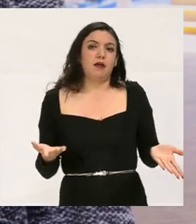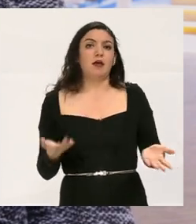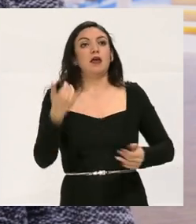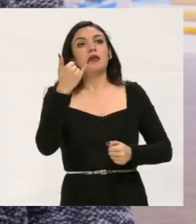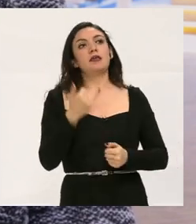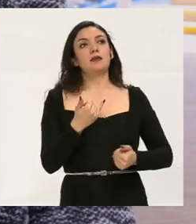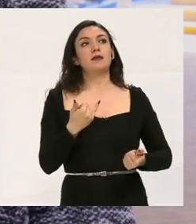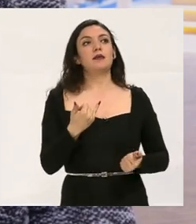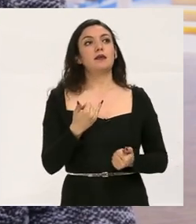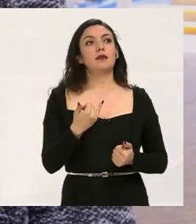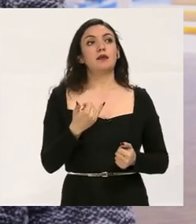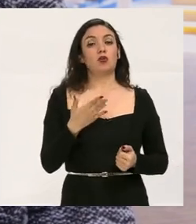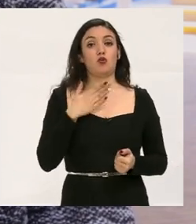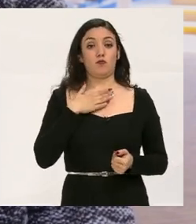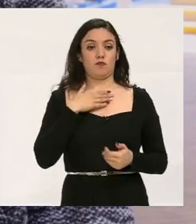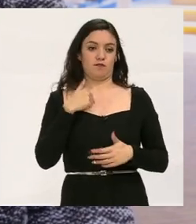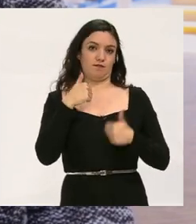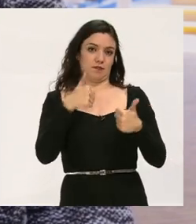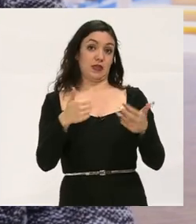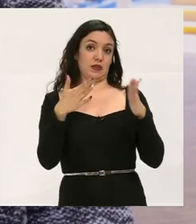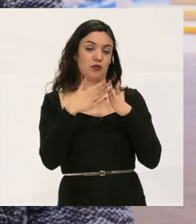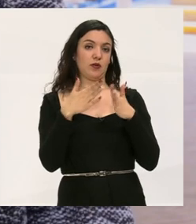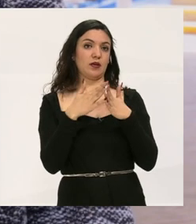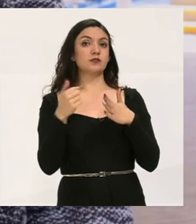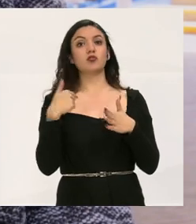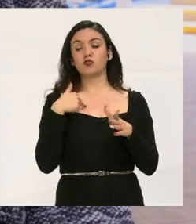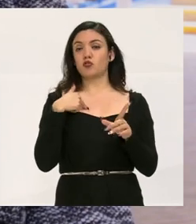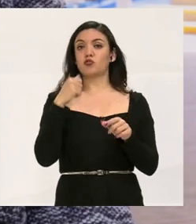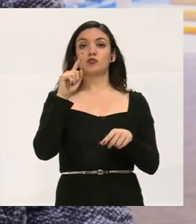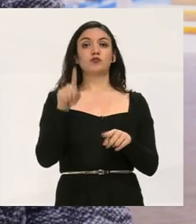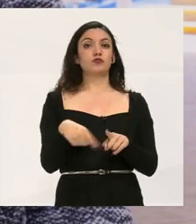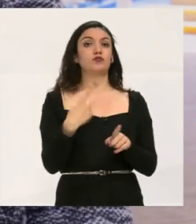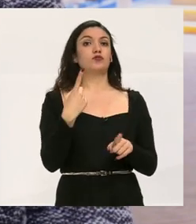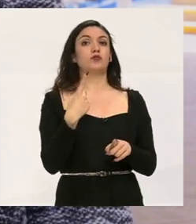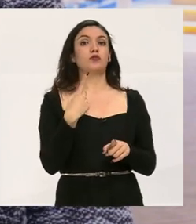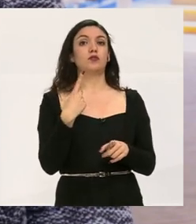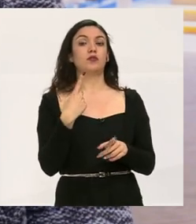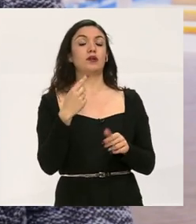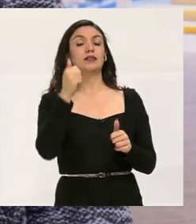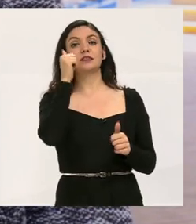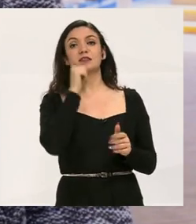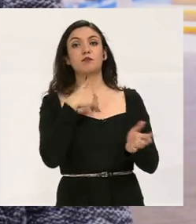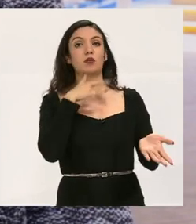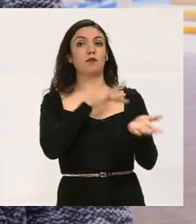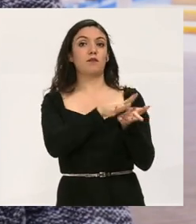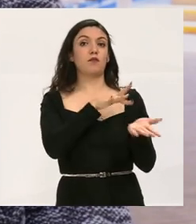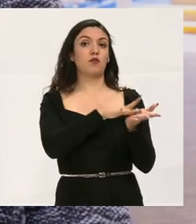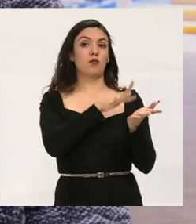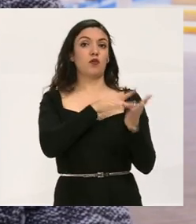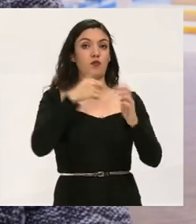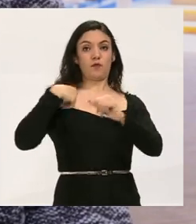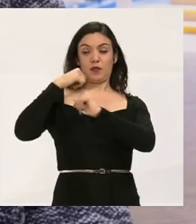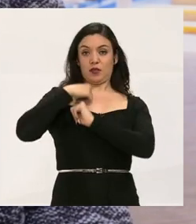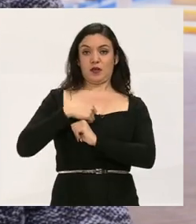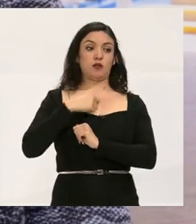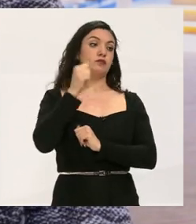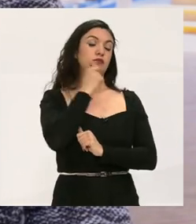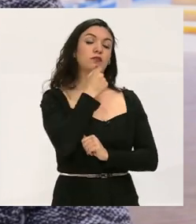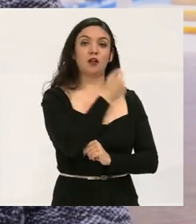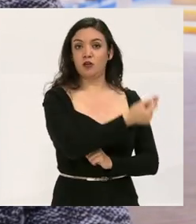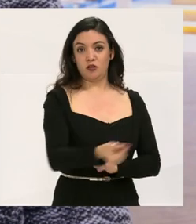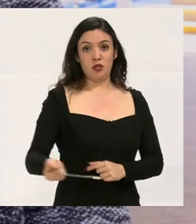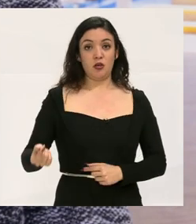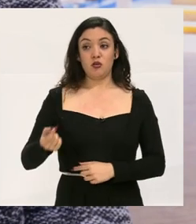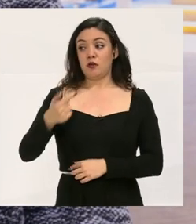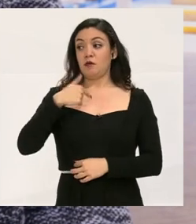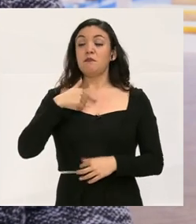trabaja. Y, pues, como yo me quedo en casa, yo soy la que los apoyo y me encargo